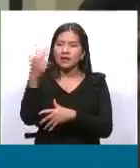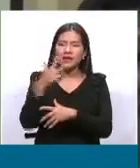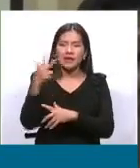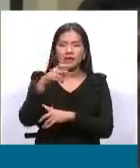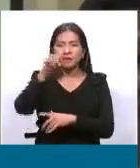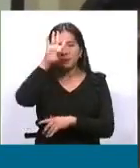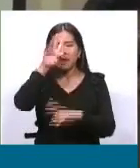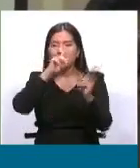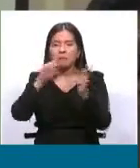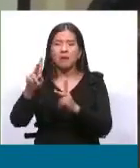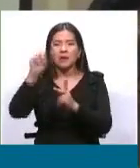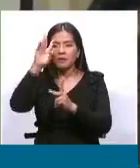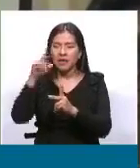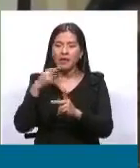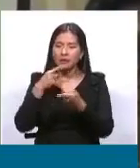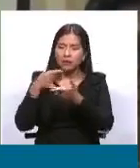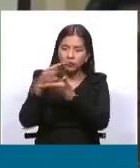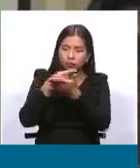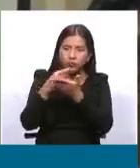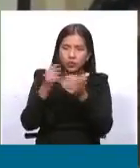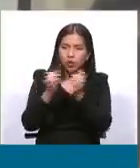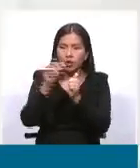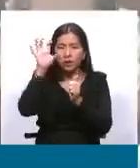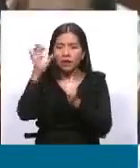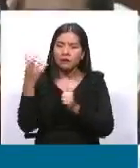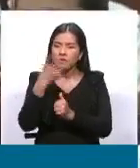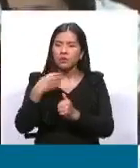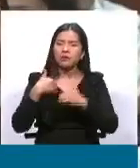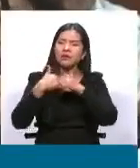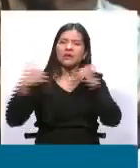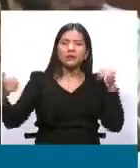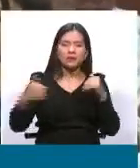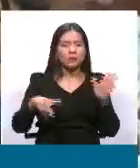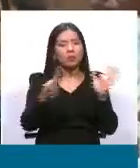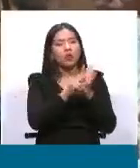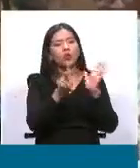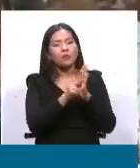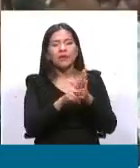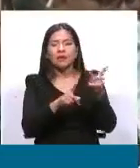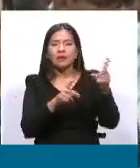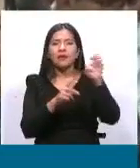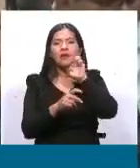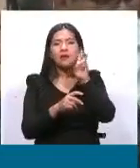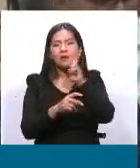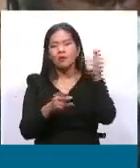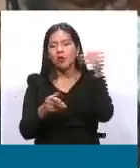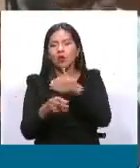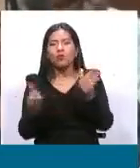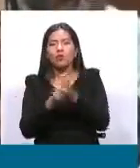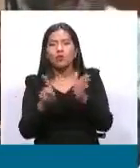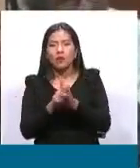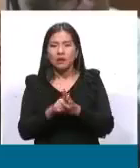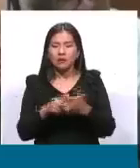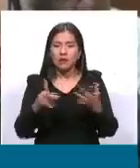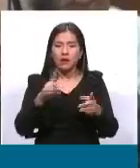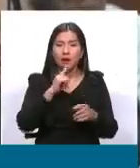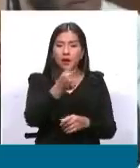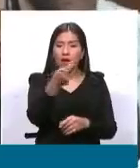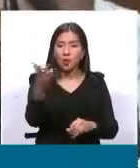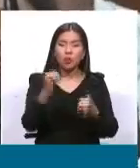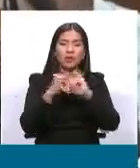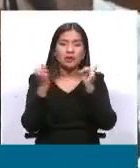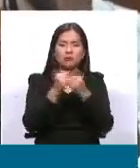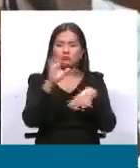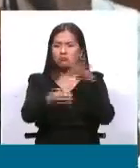departamentos de Pando, Beni, Santa Cruz y Tarija el ingreso de Evo Morales, es el mismo que promovió la toma de instituciones el